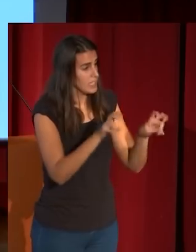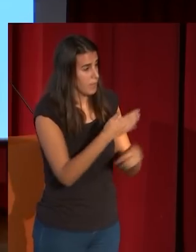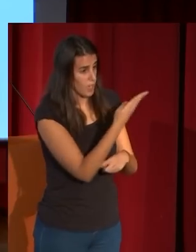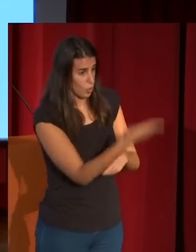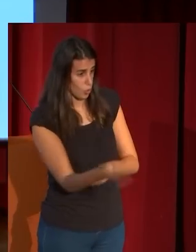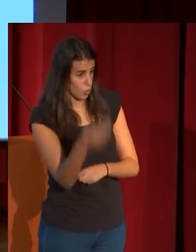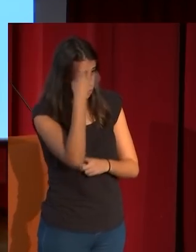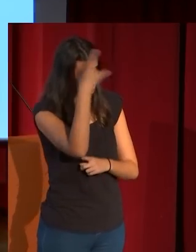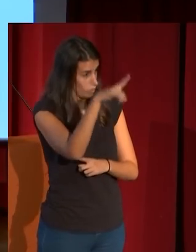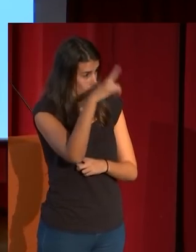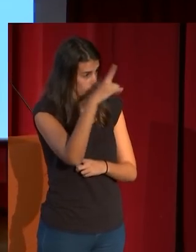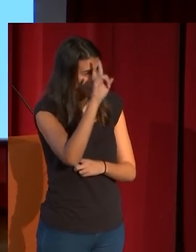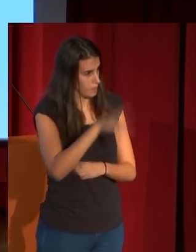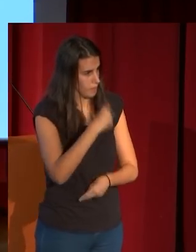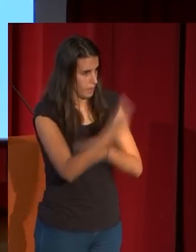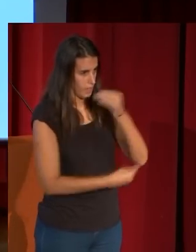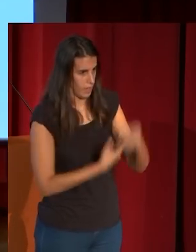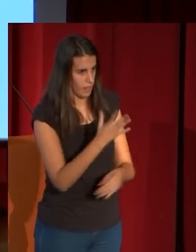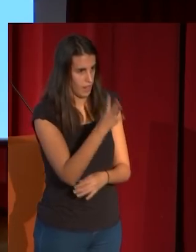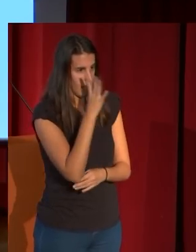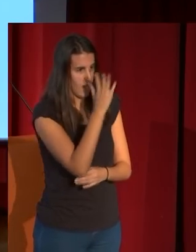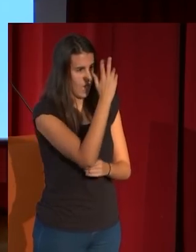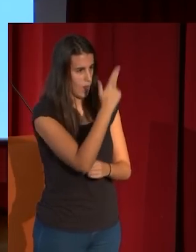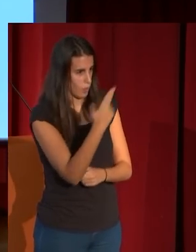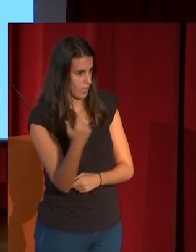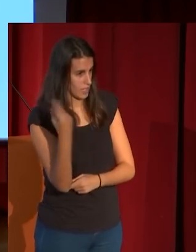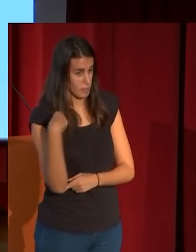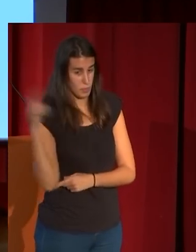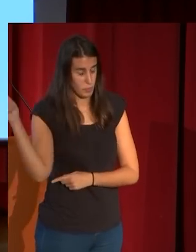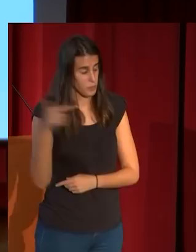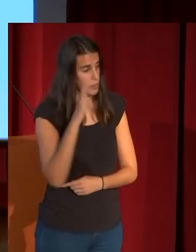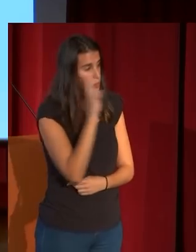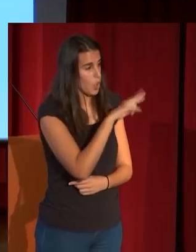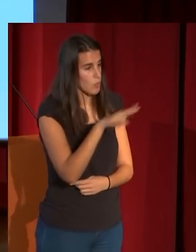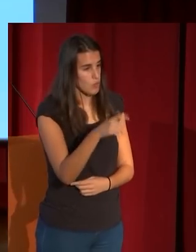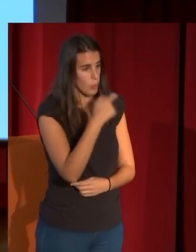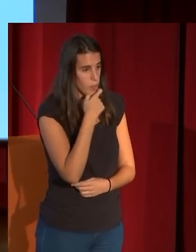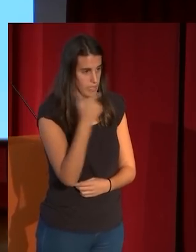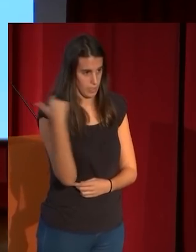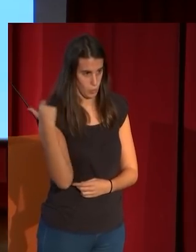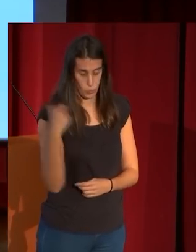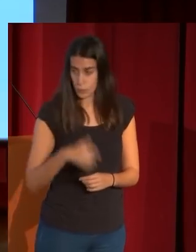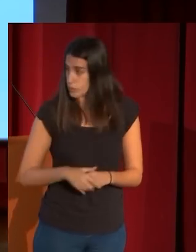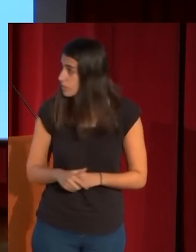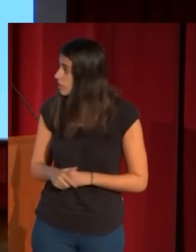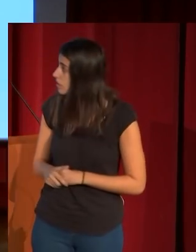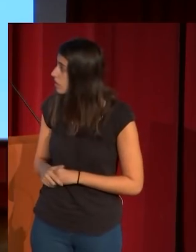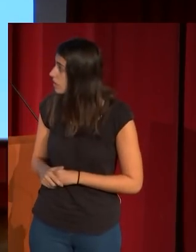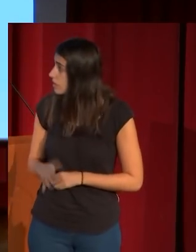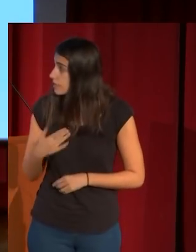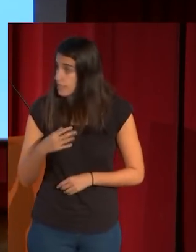acuarelas como esta del Museo Británico, que conserva magníficamente el colorido. Y fíjense en esta